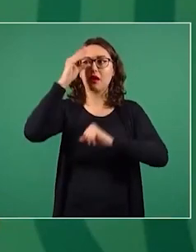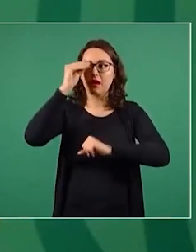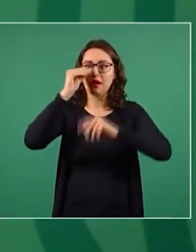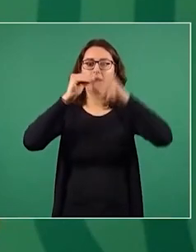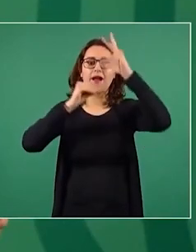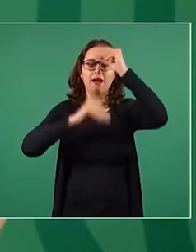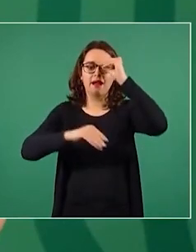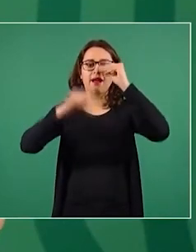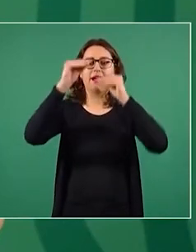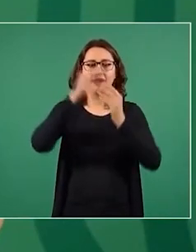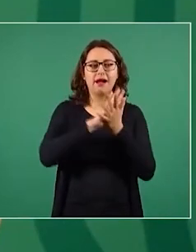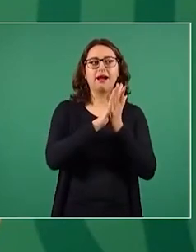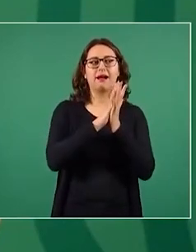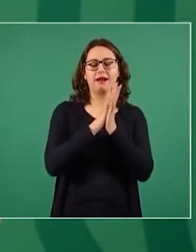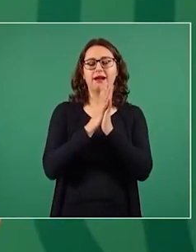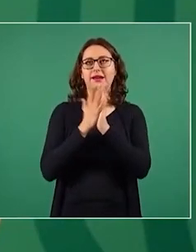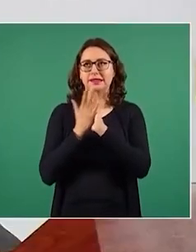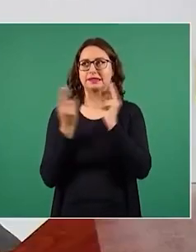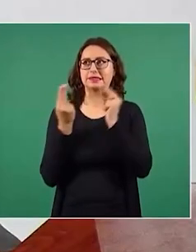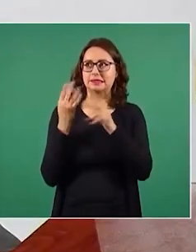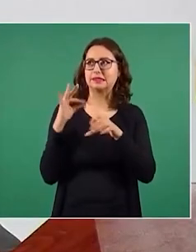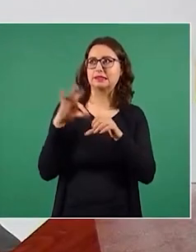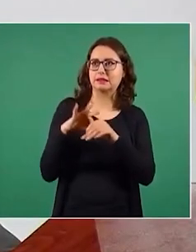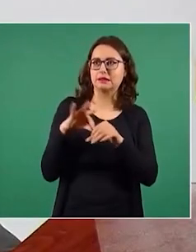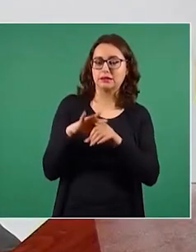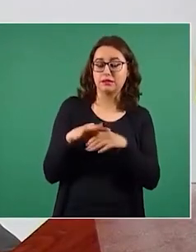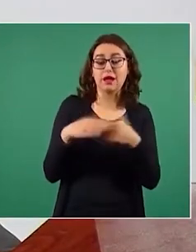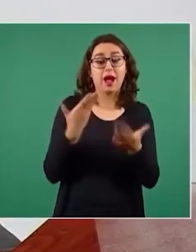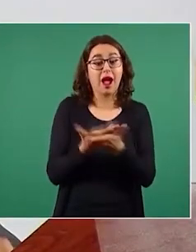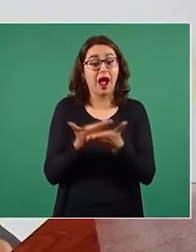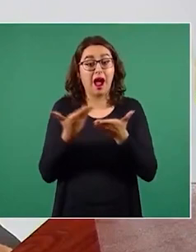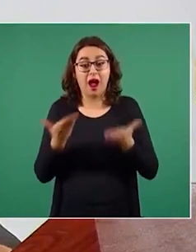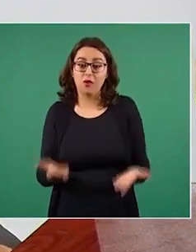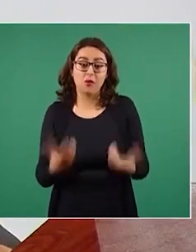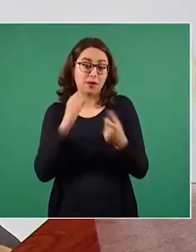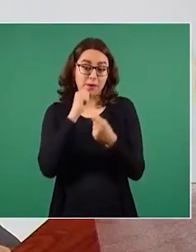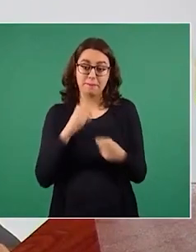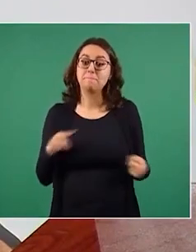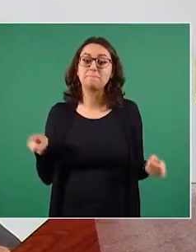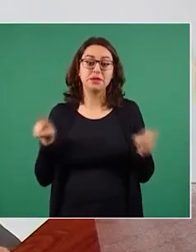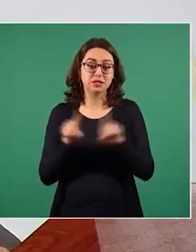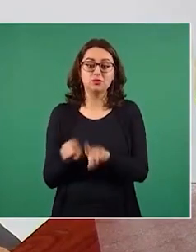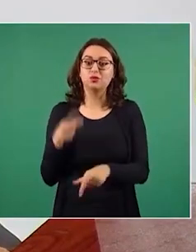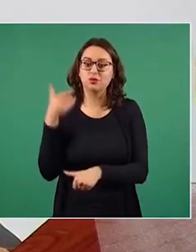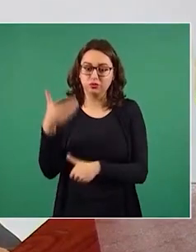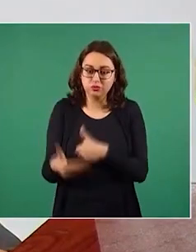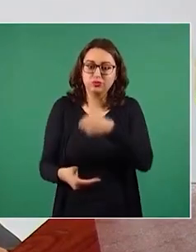en el terreno de la democracia. No es el caso de otros países.